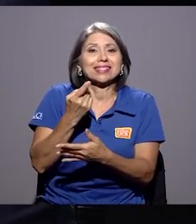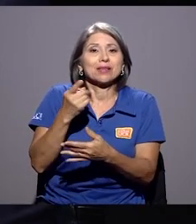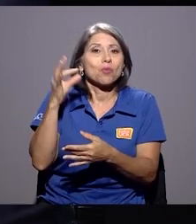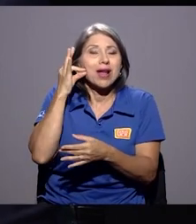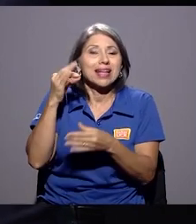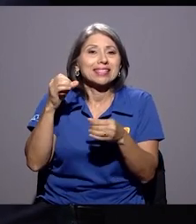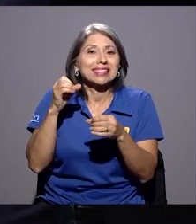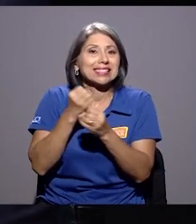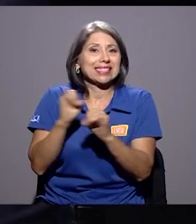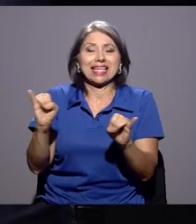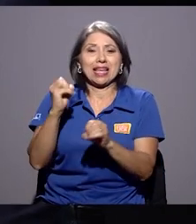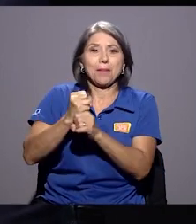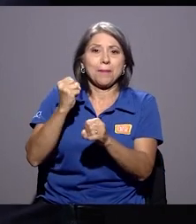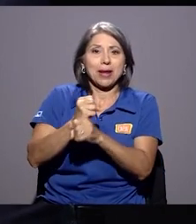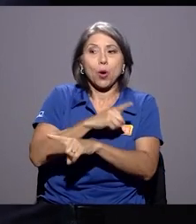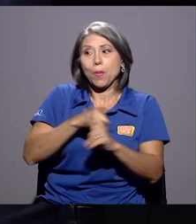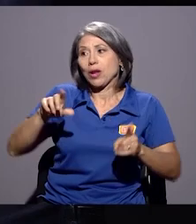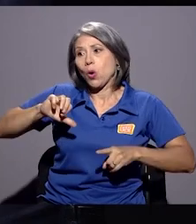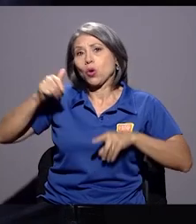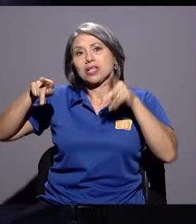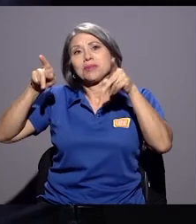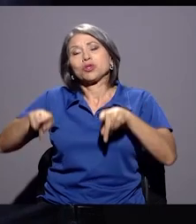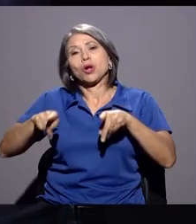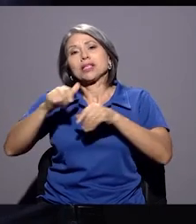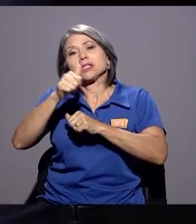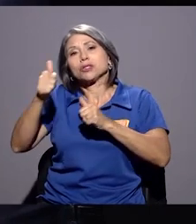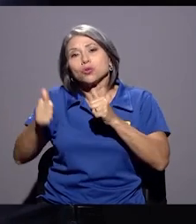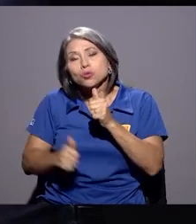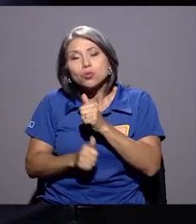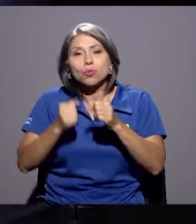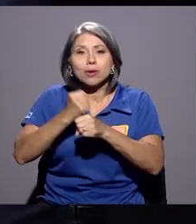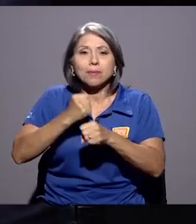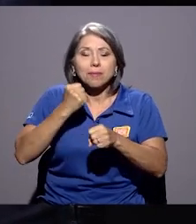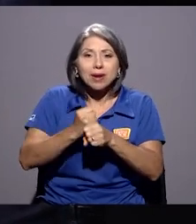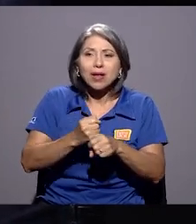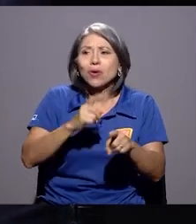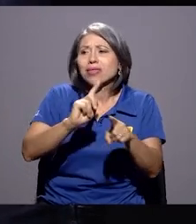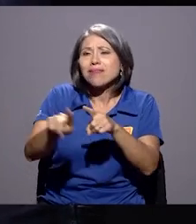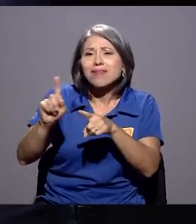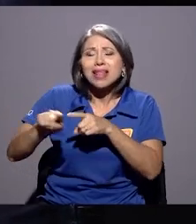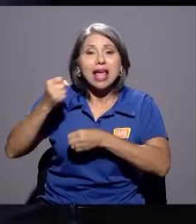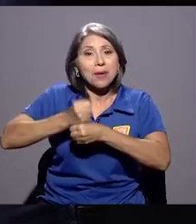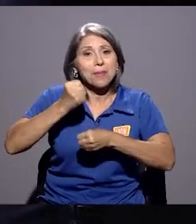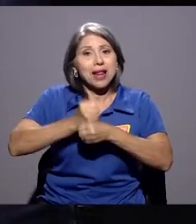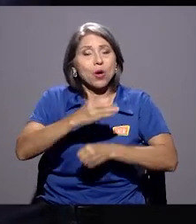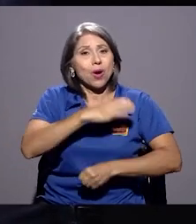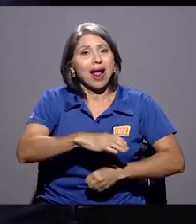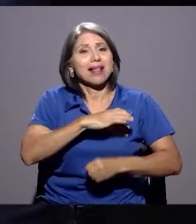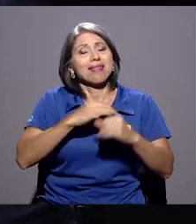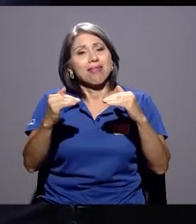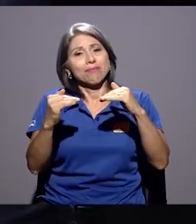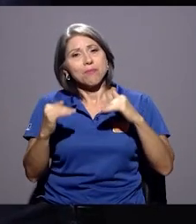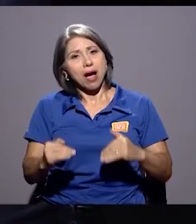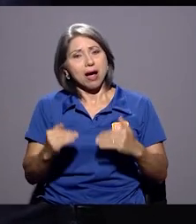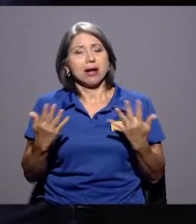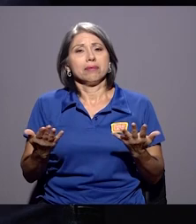categorías de desempleo asociadas a lo que llamamos empleo de baja calidad,